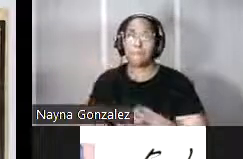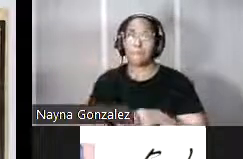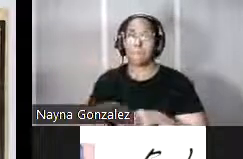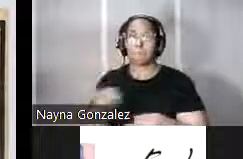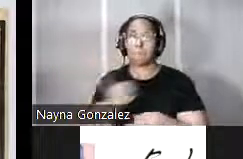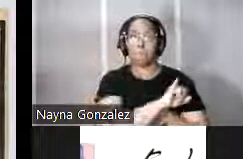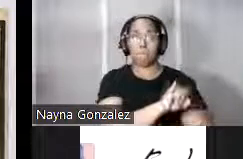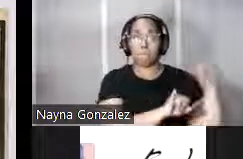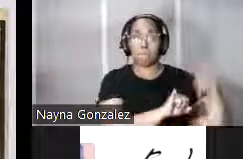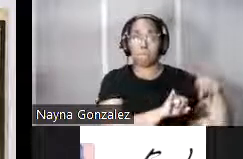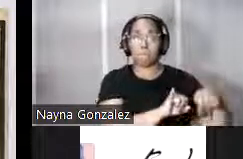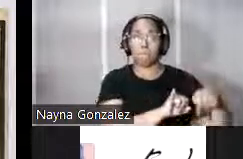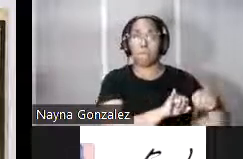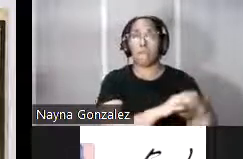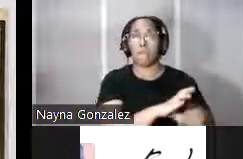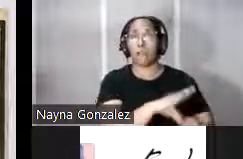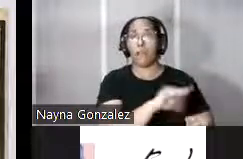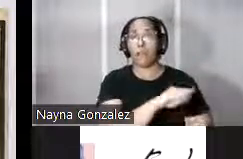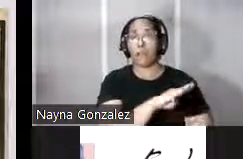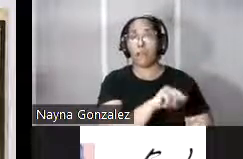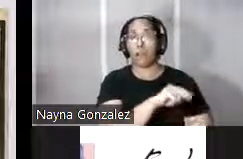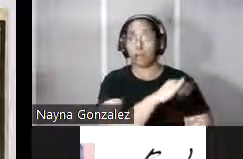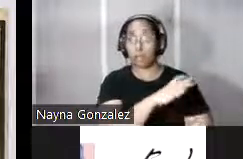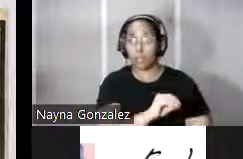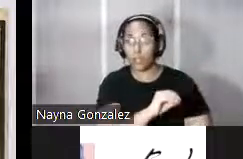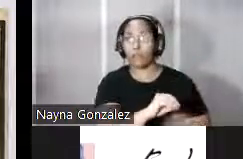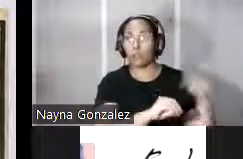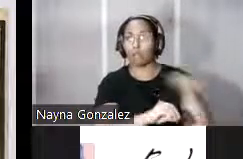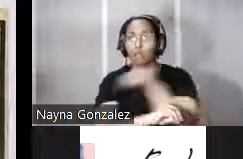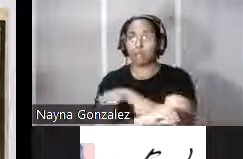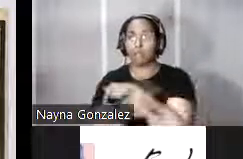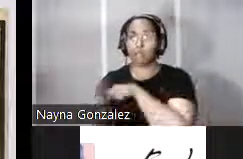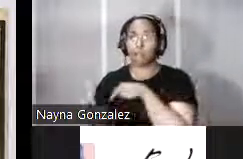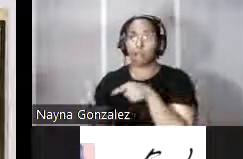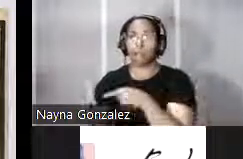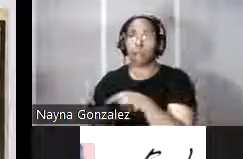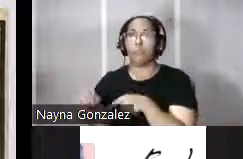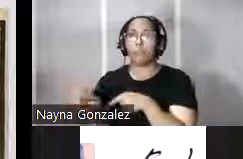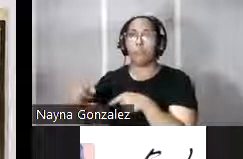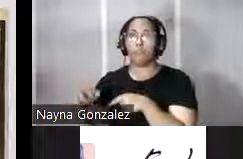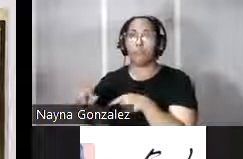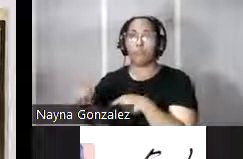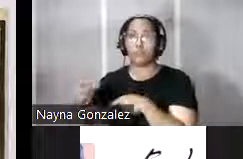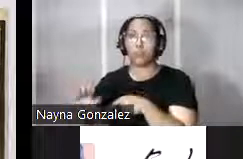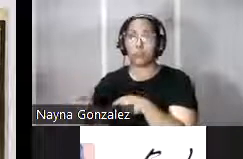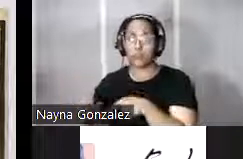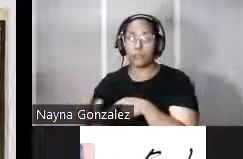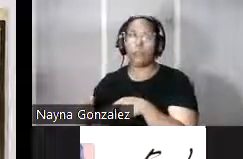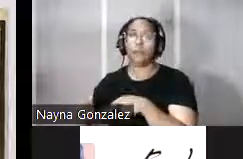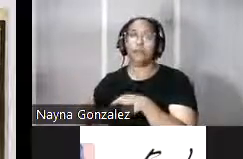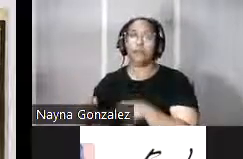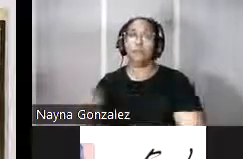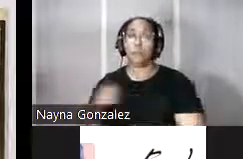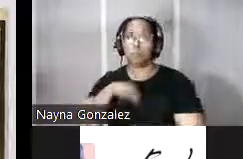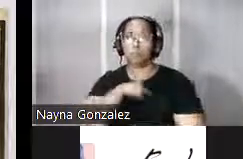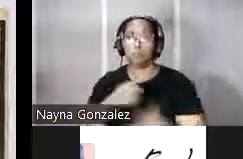observar el fuerte del abanico a la derecha pueden ver los restos de la princesa pero Santa Teresa no ha llegado hasta nosotros